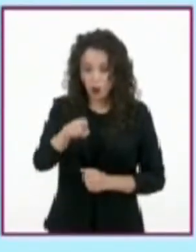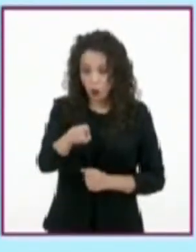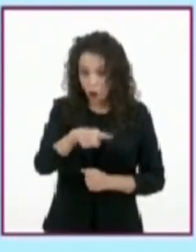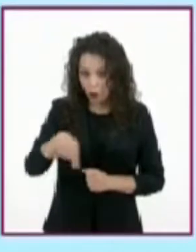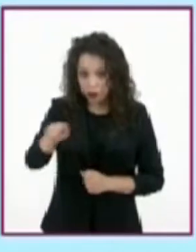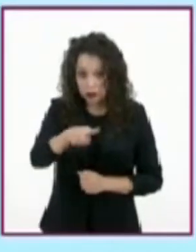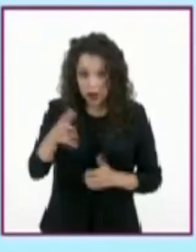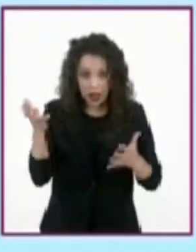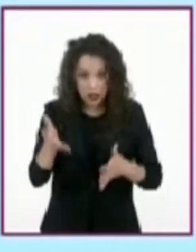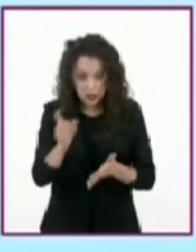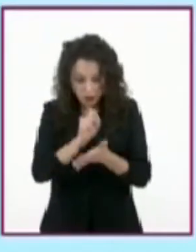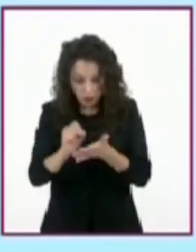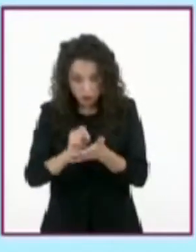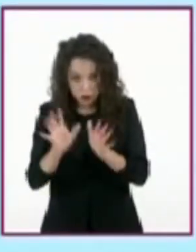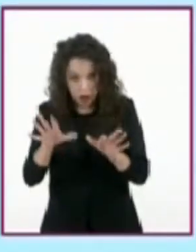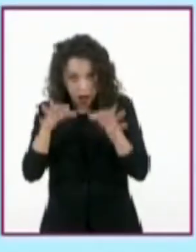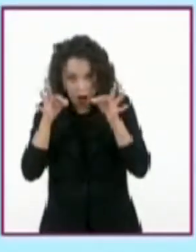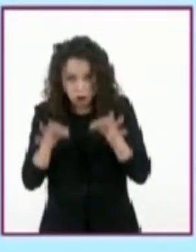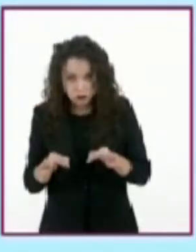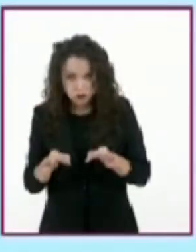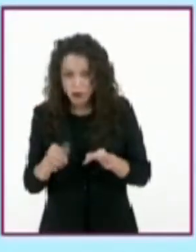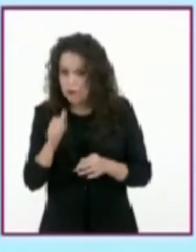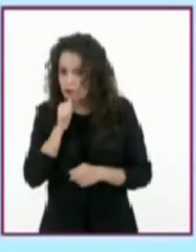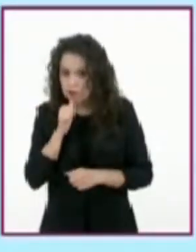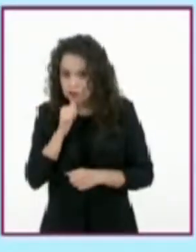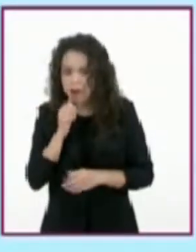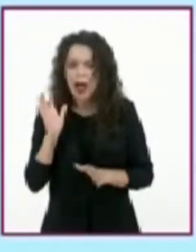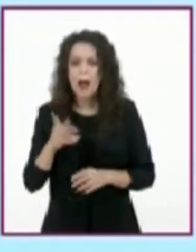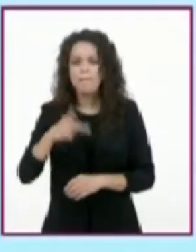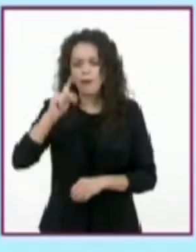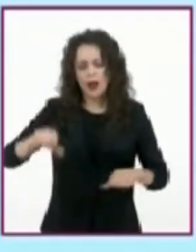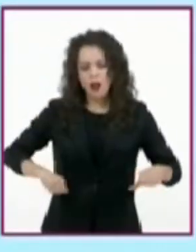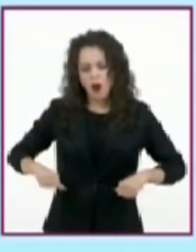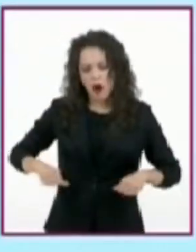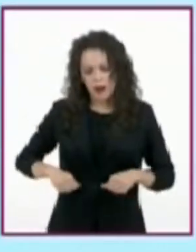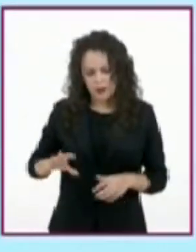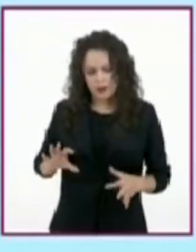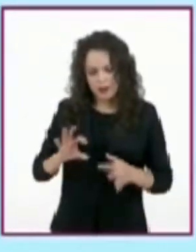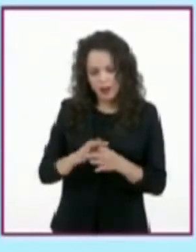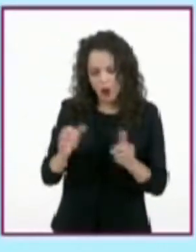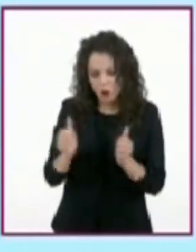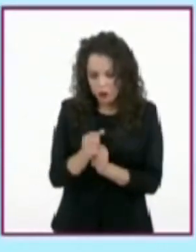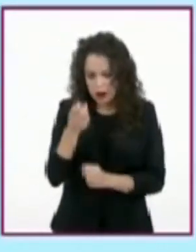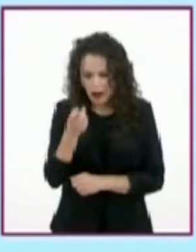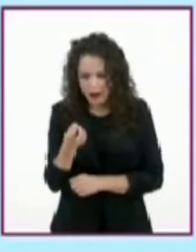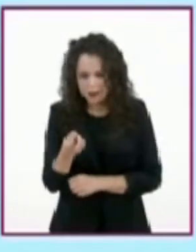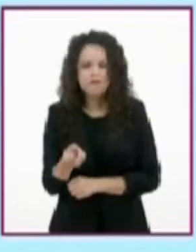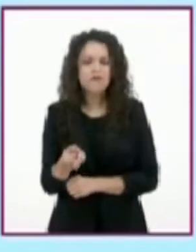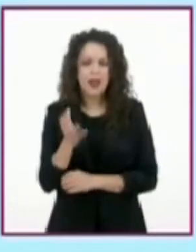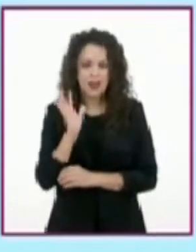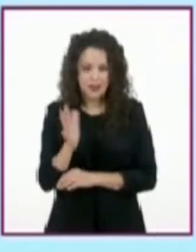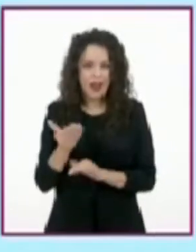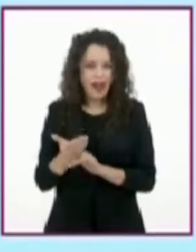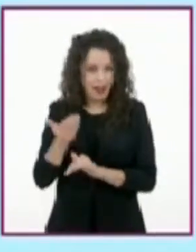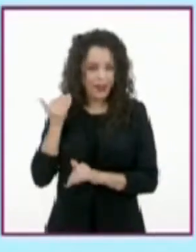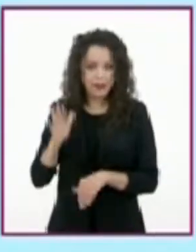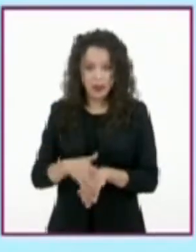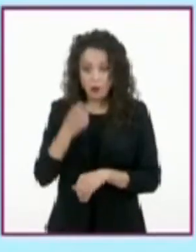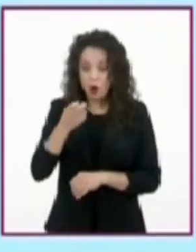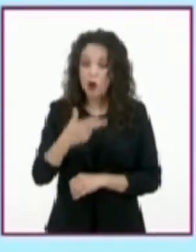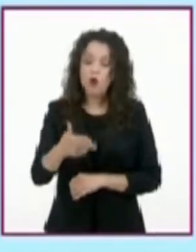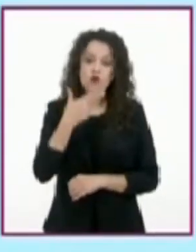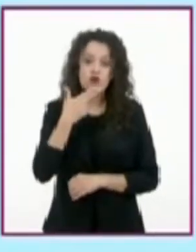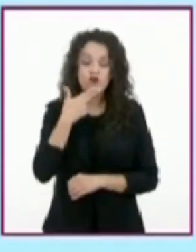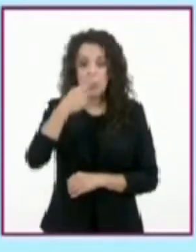formal alguna, ya han realizado actividades relacionadas con su elaboración, porque son de gran utilidad para estudiar un